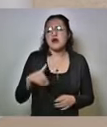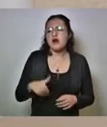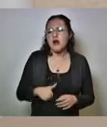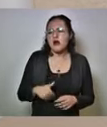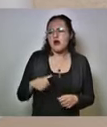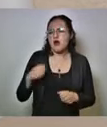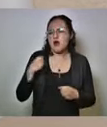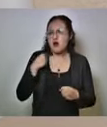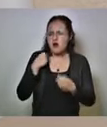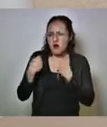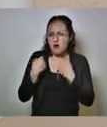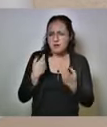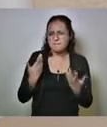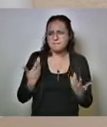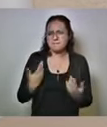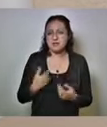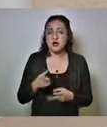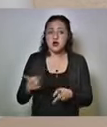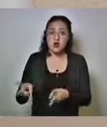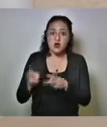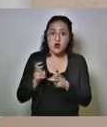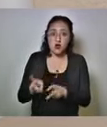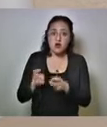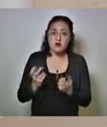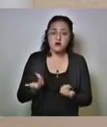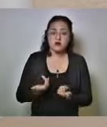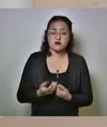de robos